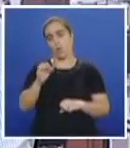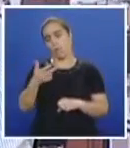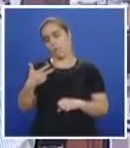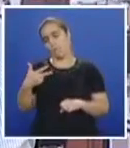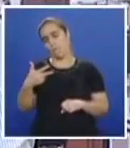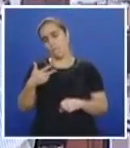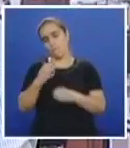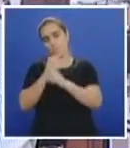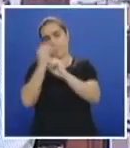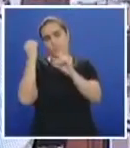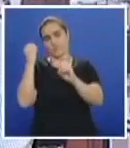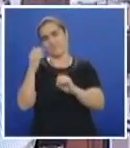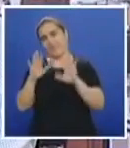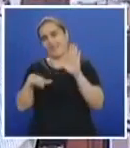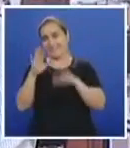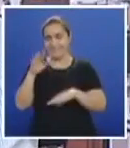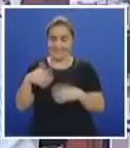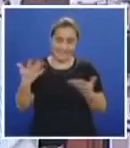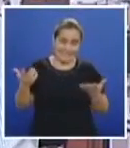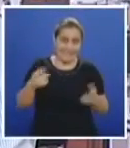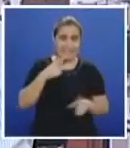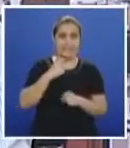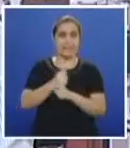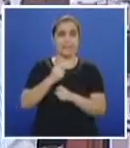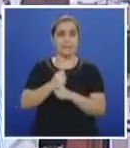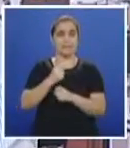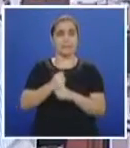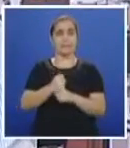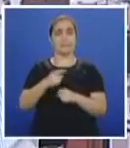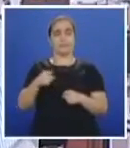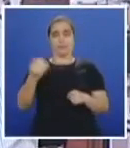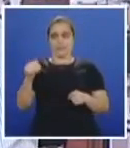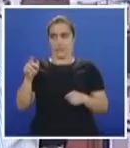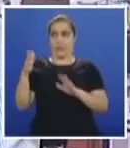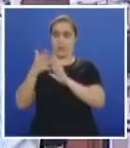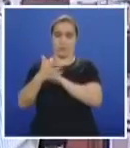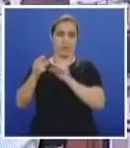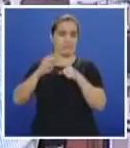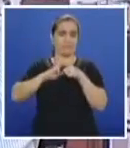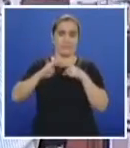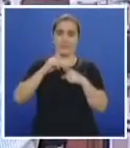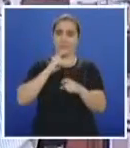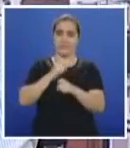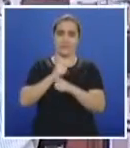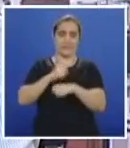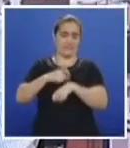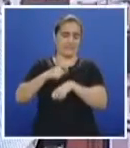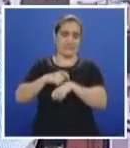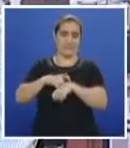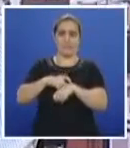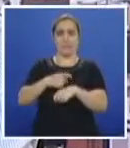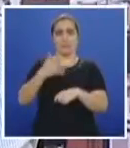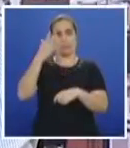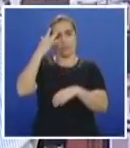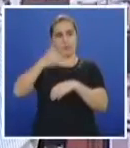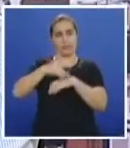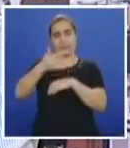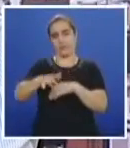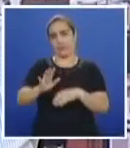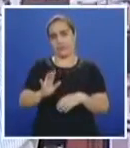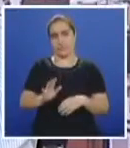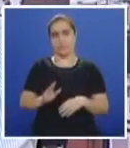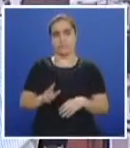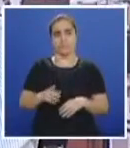aunque digamos que el transporte público a veces con los problemas de frecuencias que ya citábamos anteriormente, pues es complicado porque vamos a llegar tarde igual.